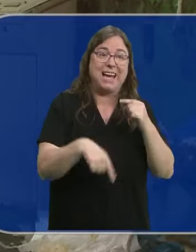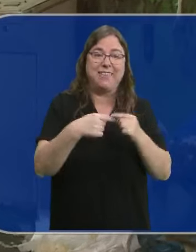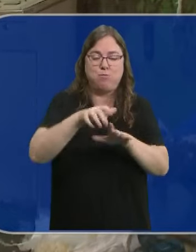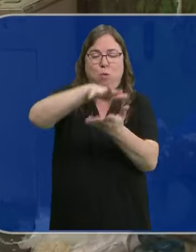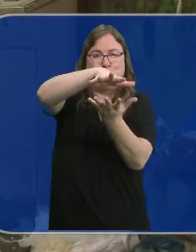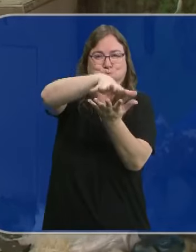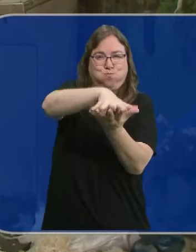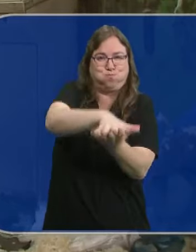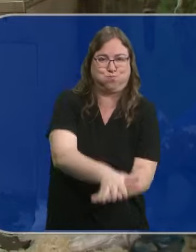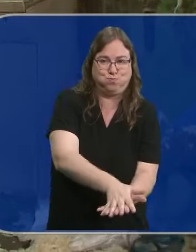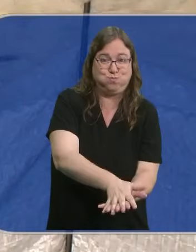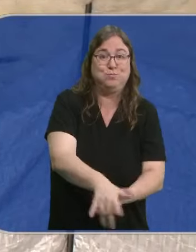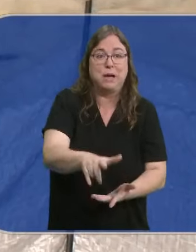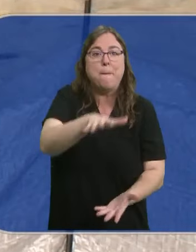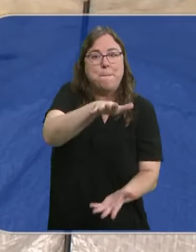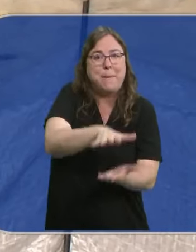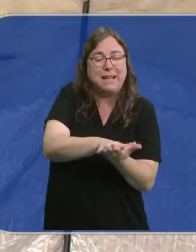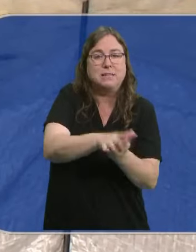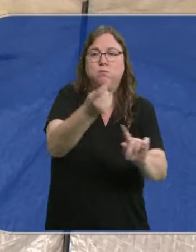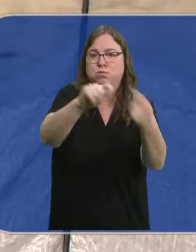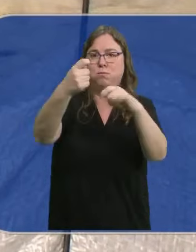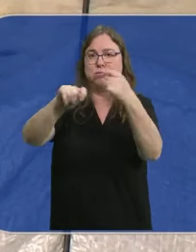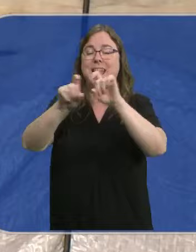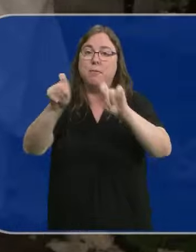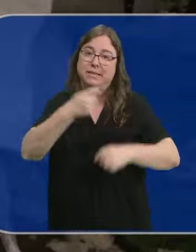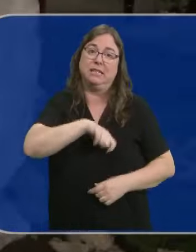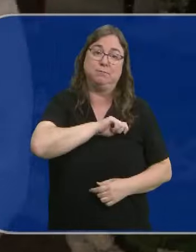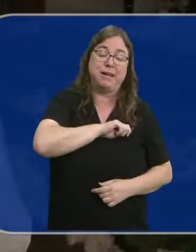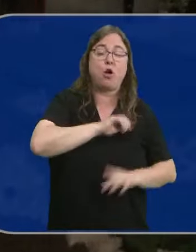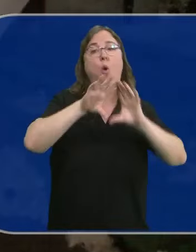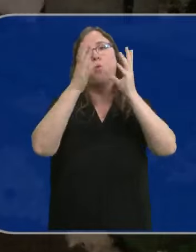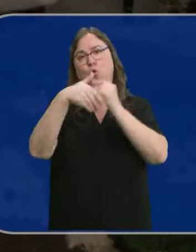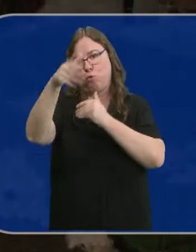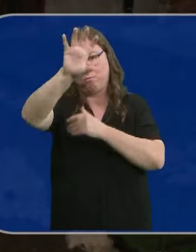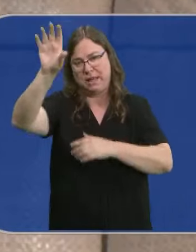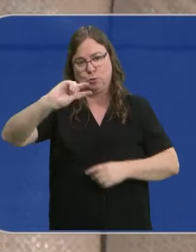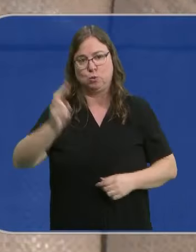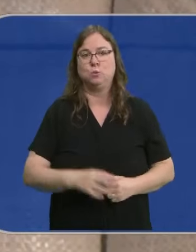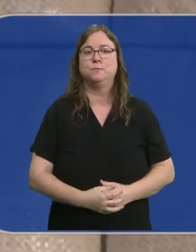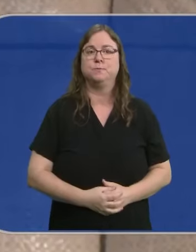se almacena a presión. Estos paquetes se distribuyen a empresas nacionales o internacionales.